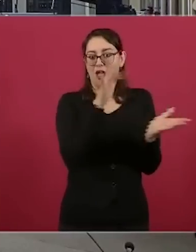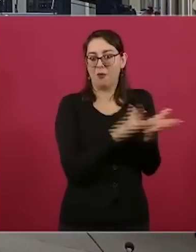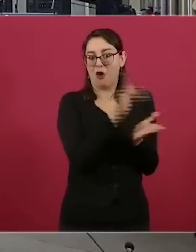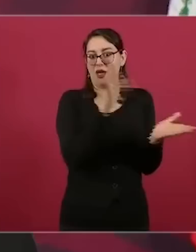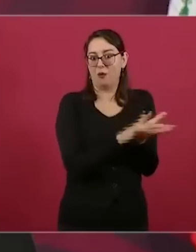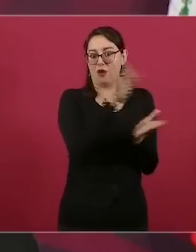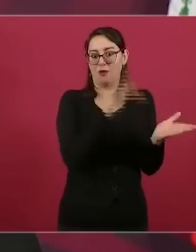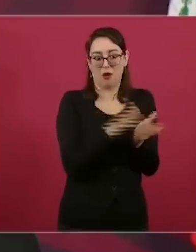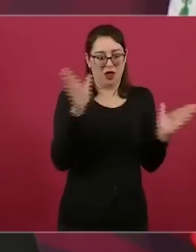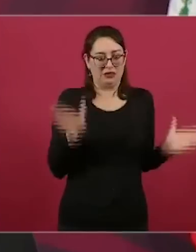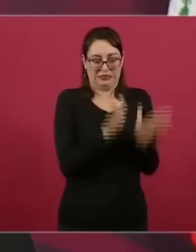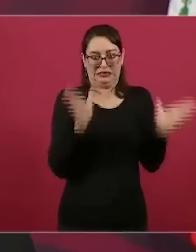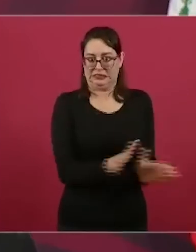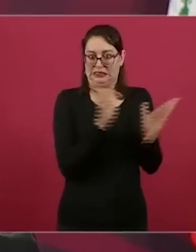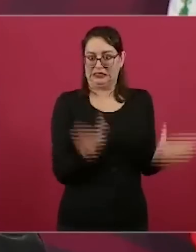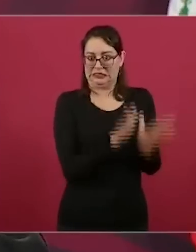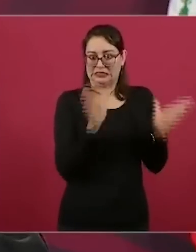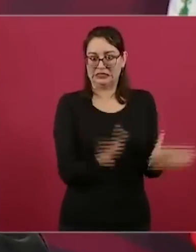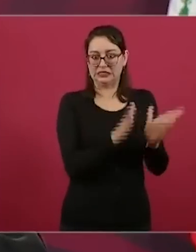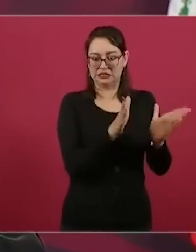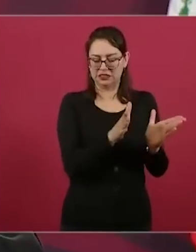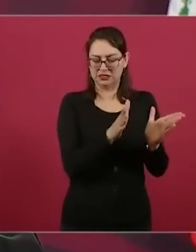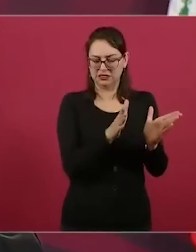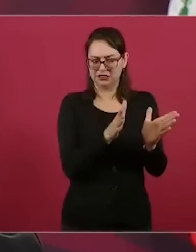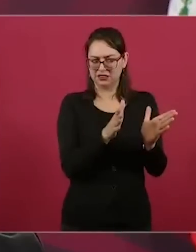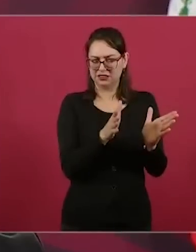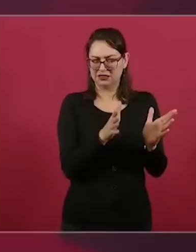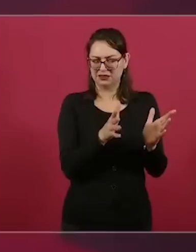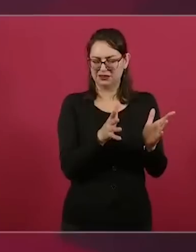es espontáneo?